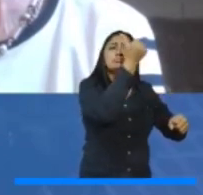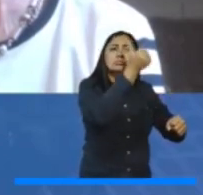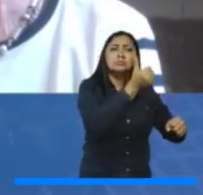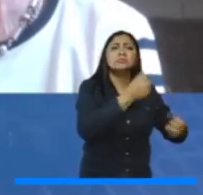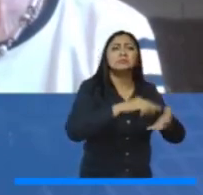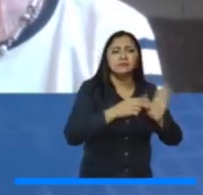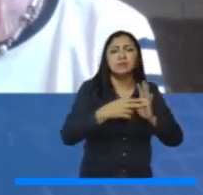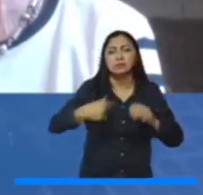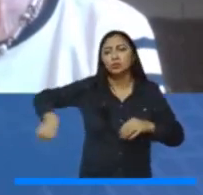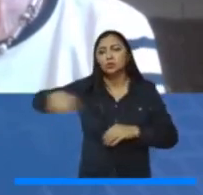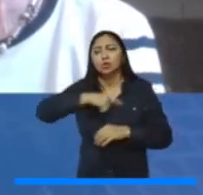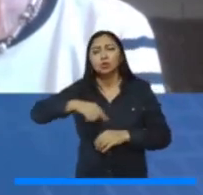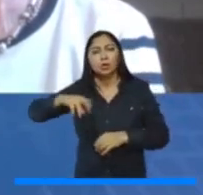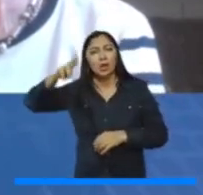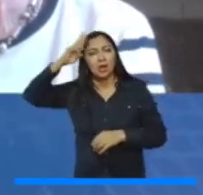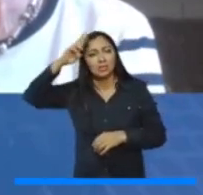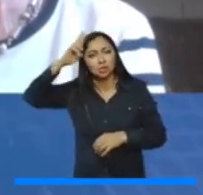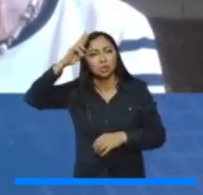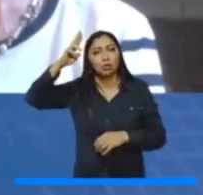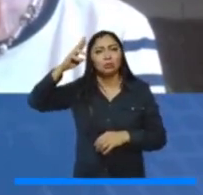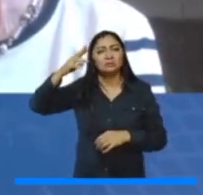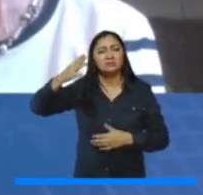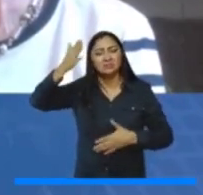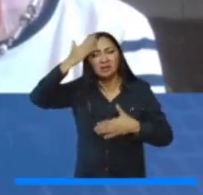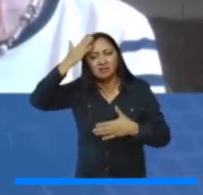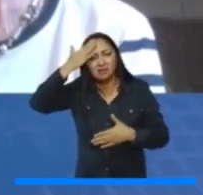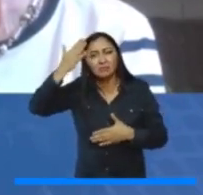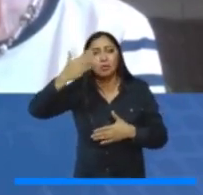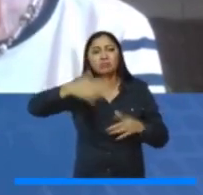racionales, conscientes de nuestra propia realidad.